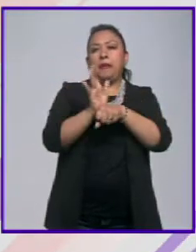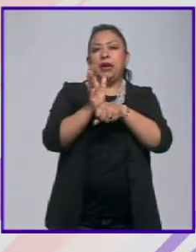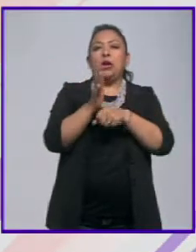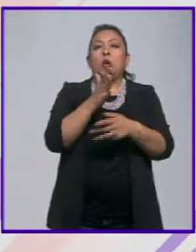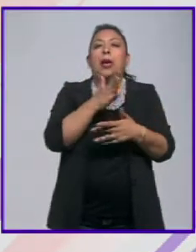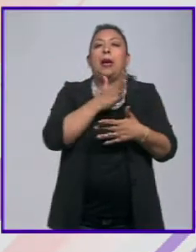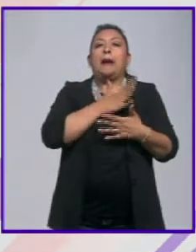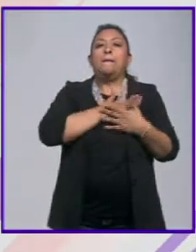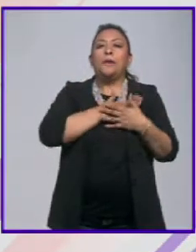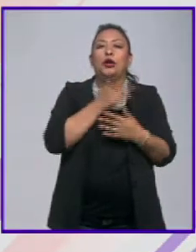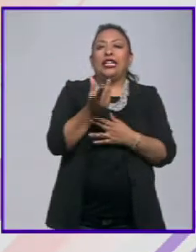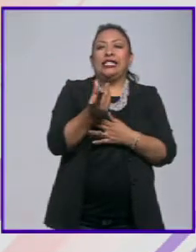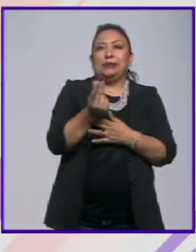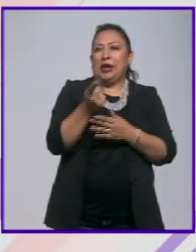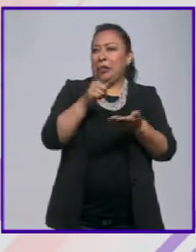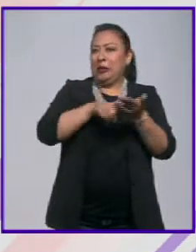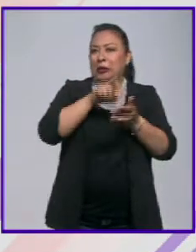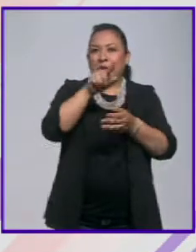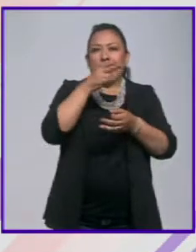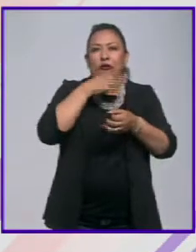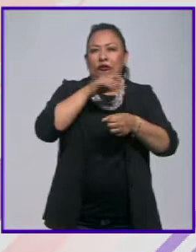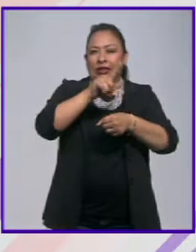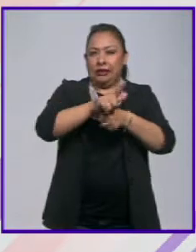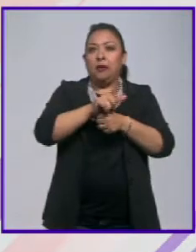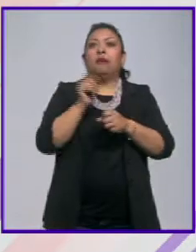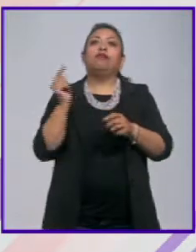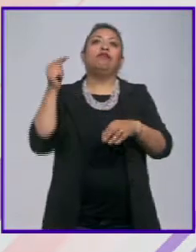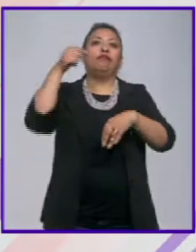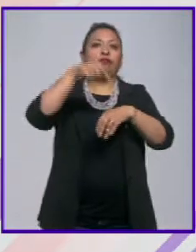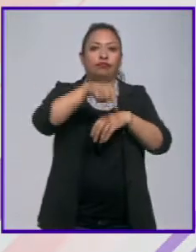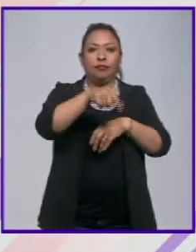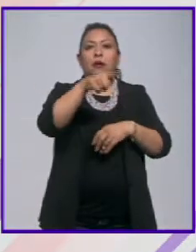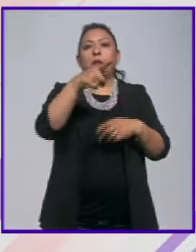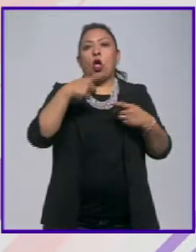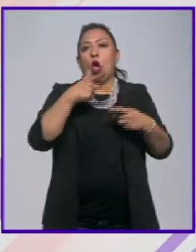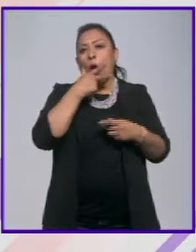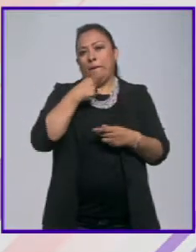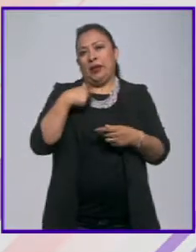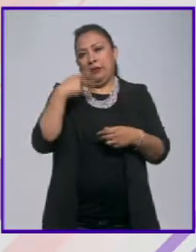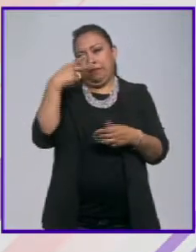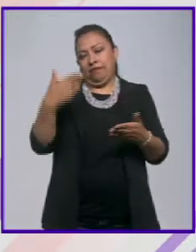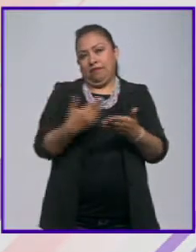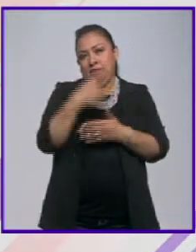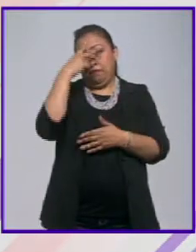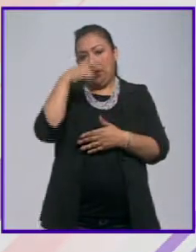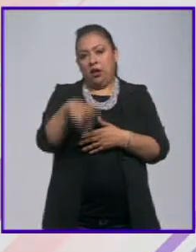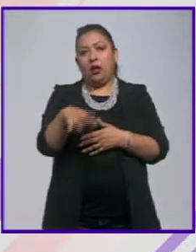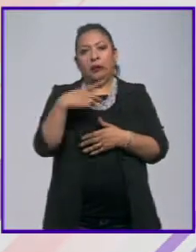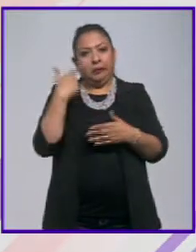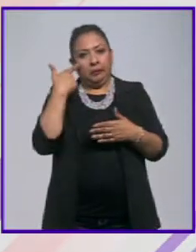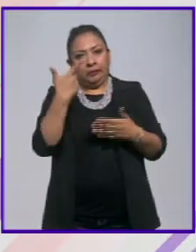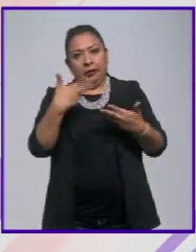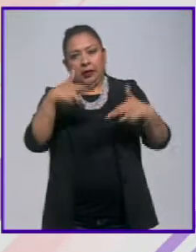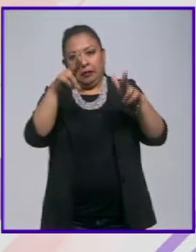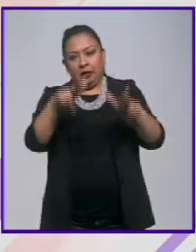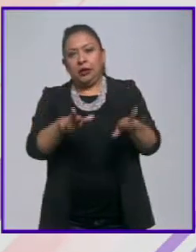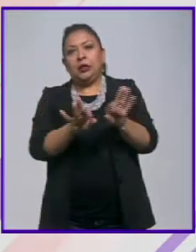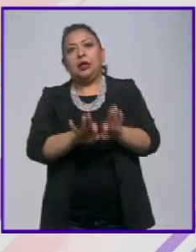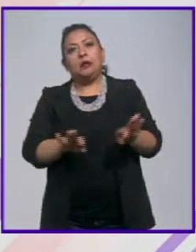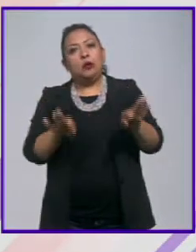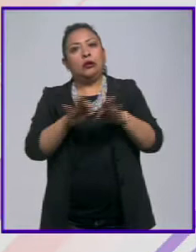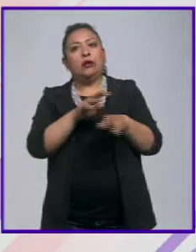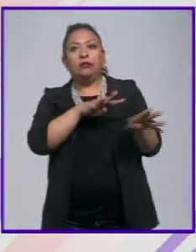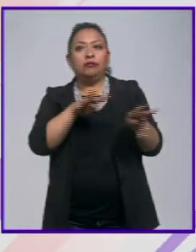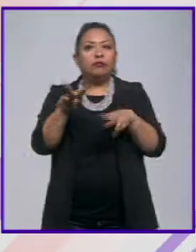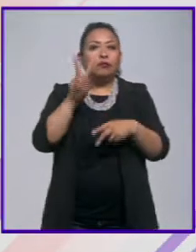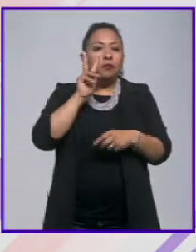ese festival. Entonces, bueno, pues ahí va a estar este mexicano, de algún modo, es una presencia importante también que pone